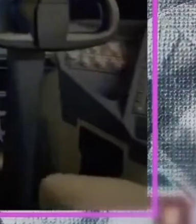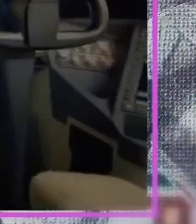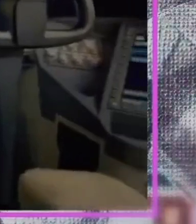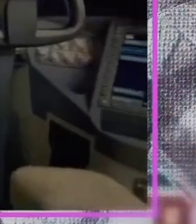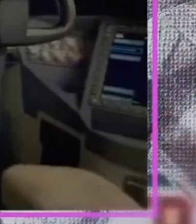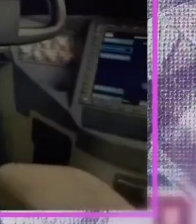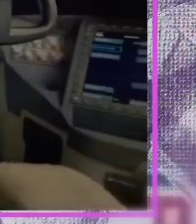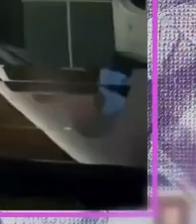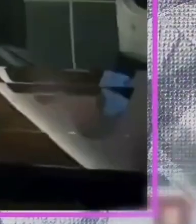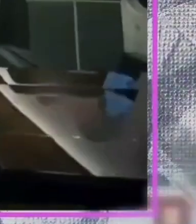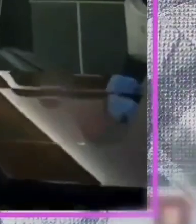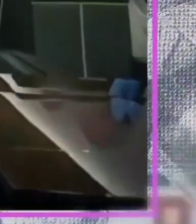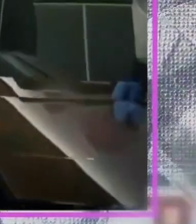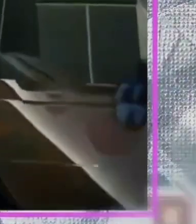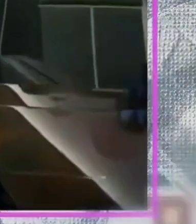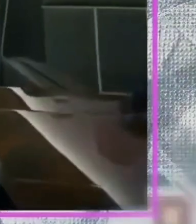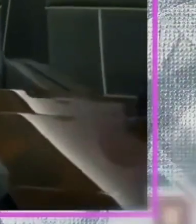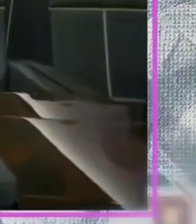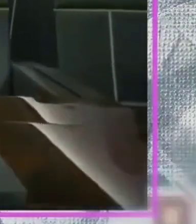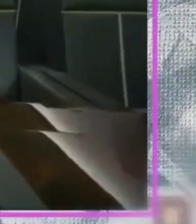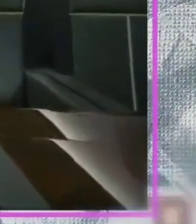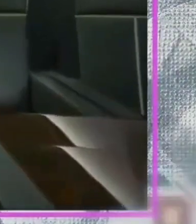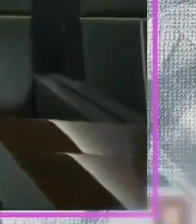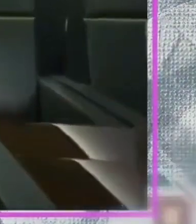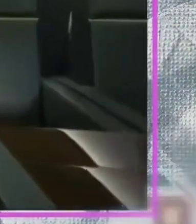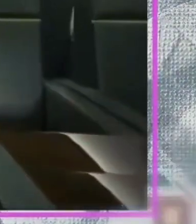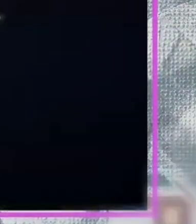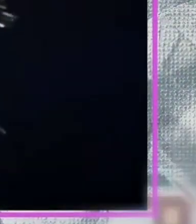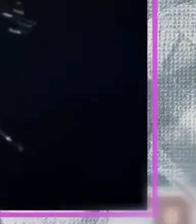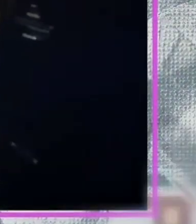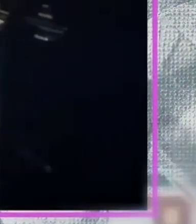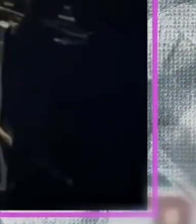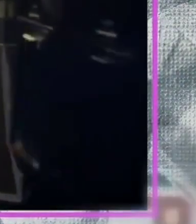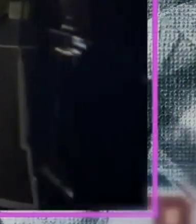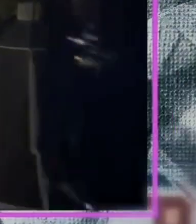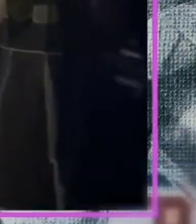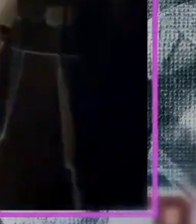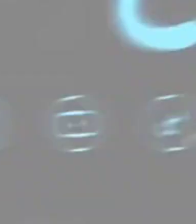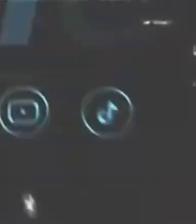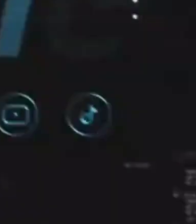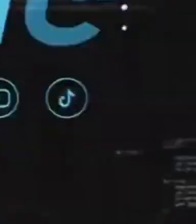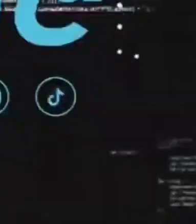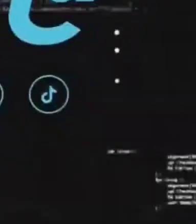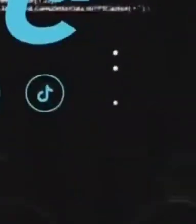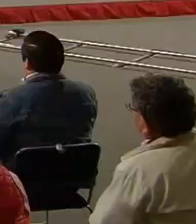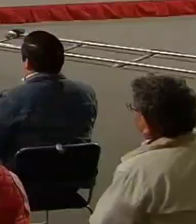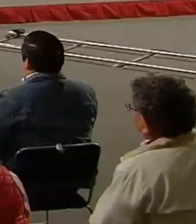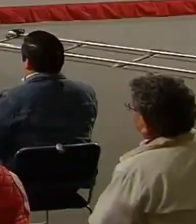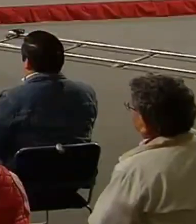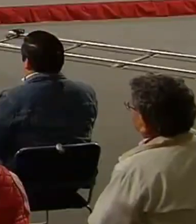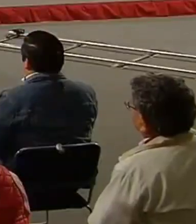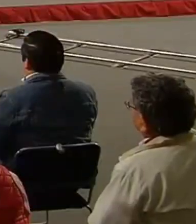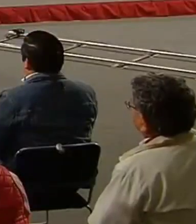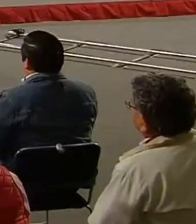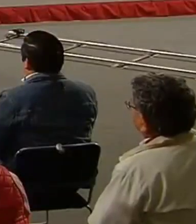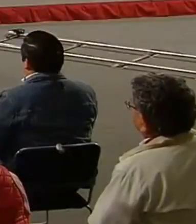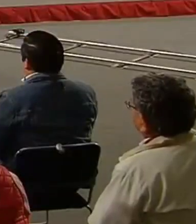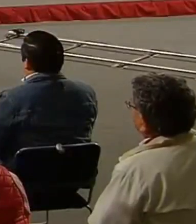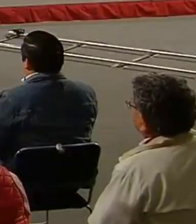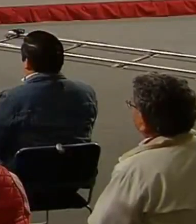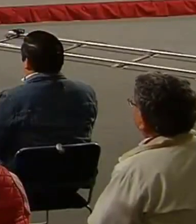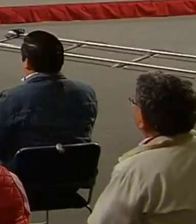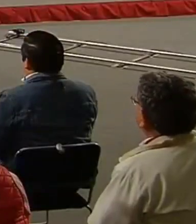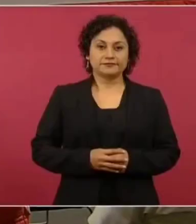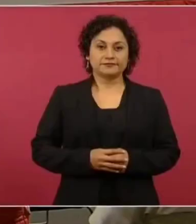avión quedara libre de arrendamiento para su venta y generara recursos adicionales. Infodemia. Gracias